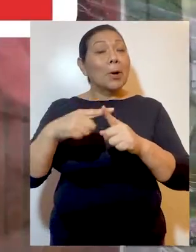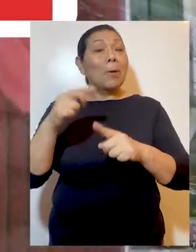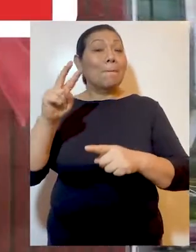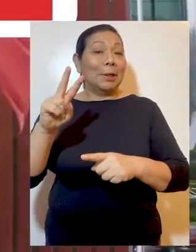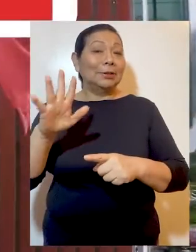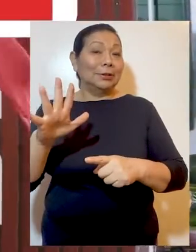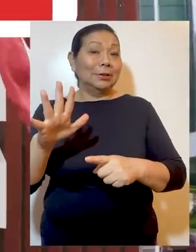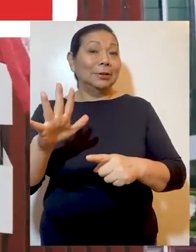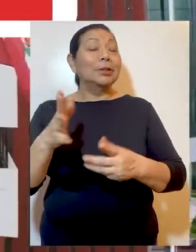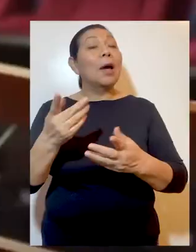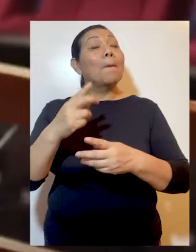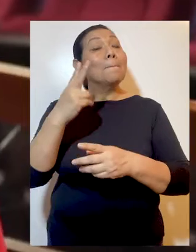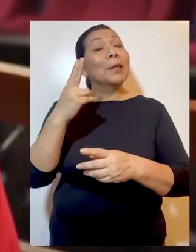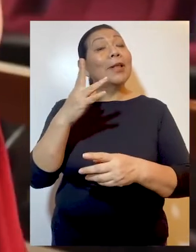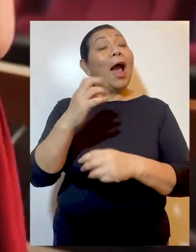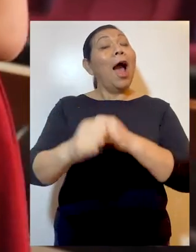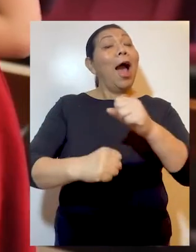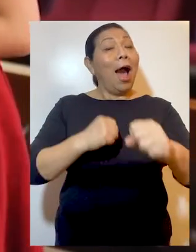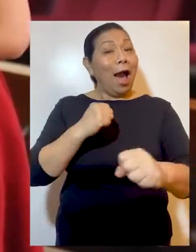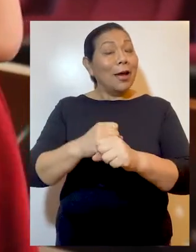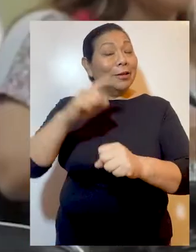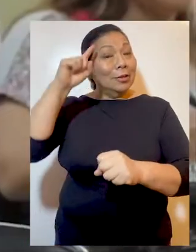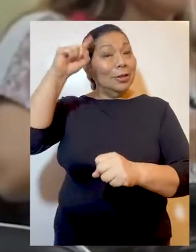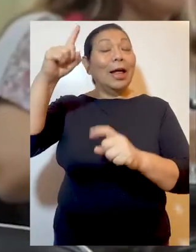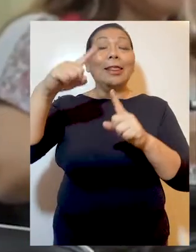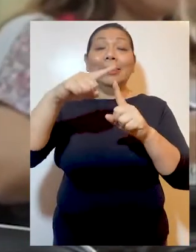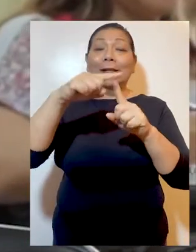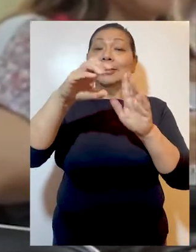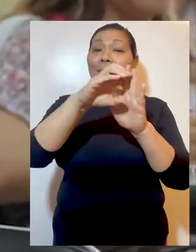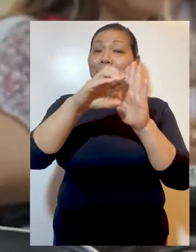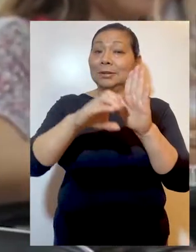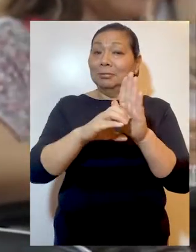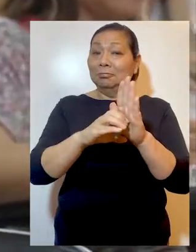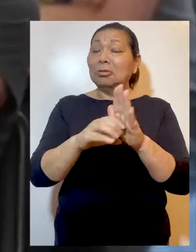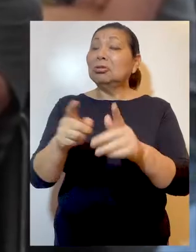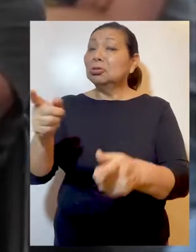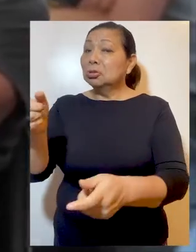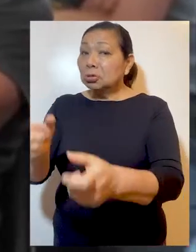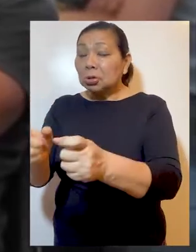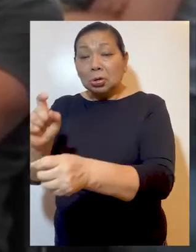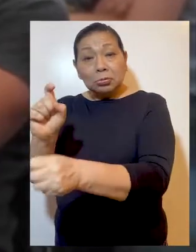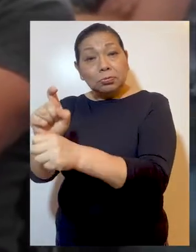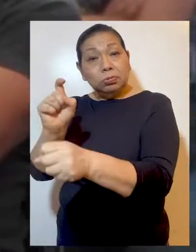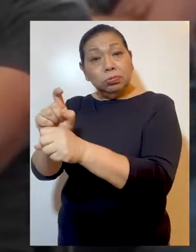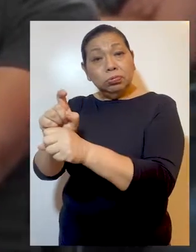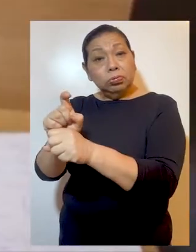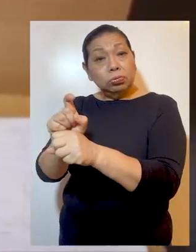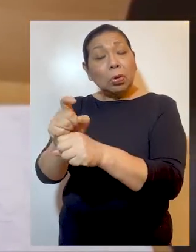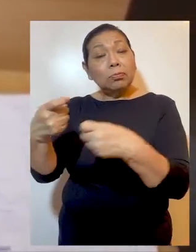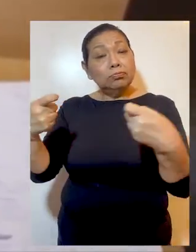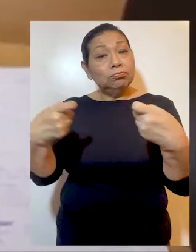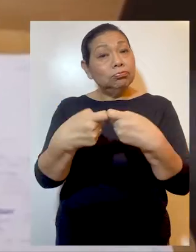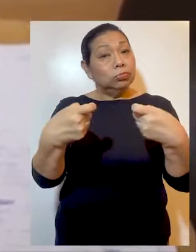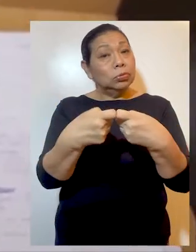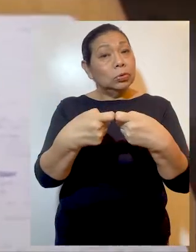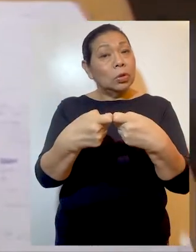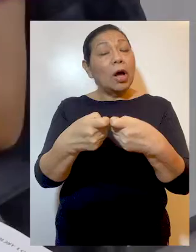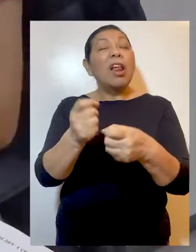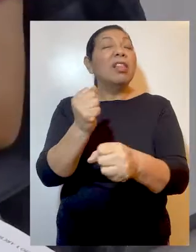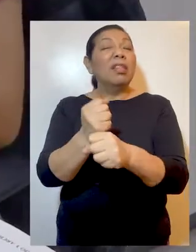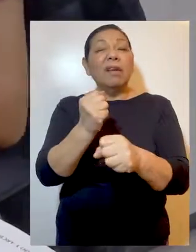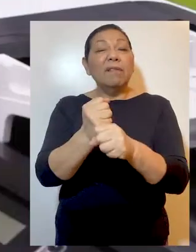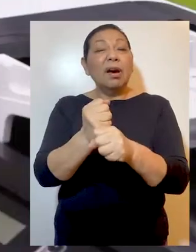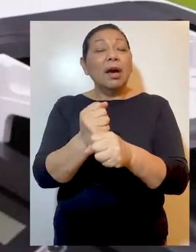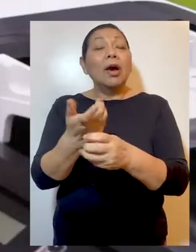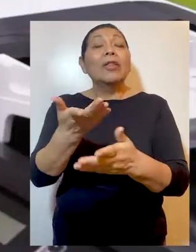25x25 en el marco de los 25 años del TC, convocando a pasantes que fueron capacitados de forma remota